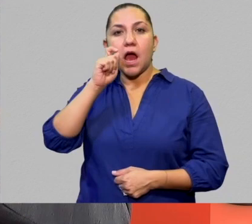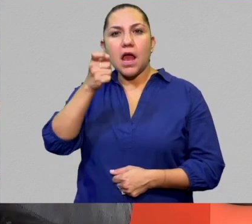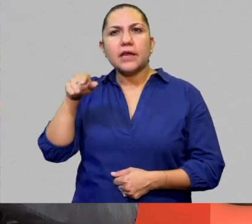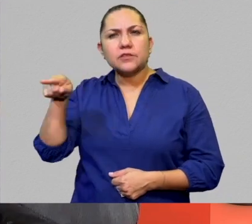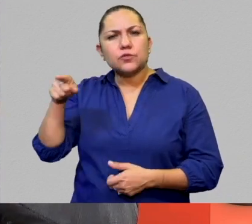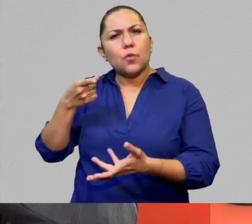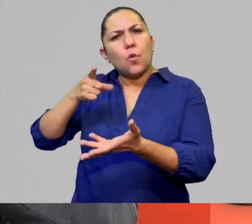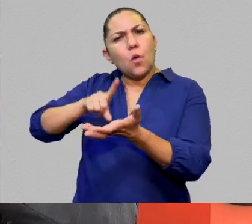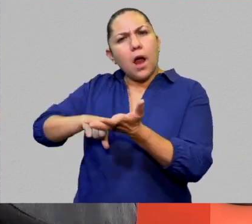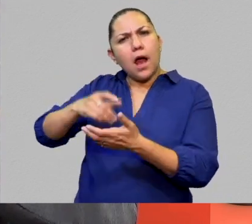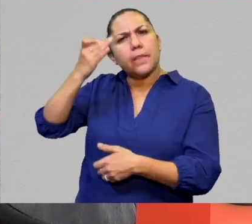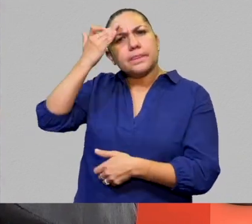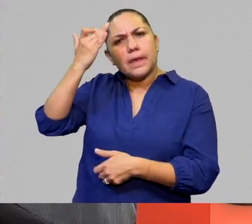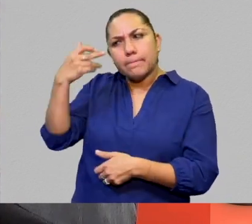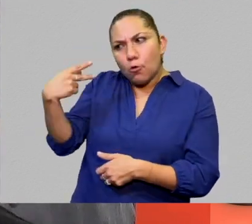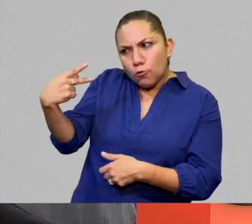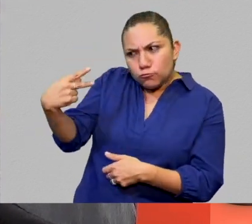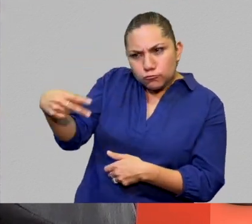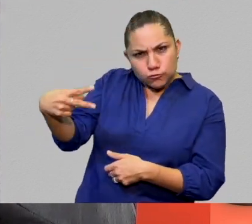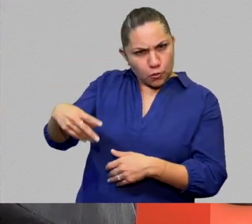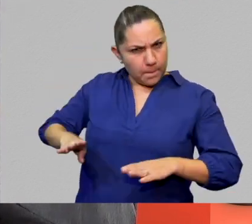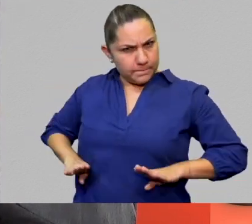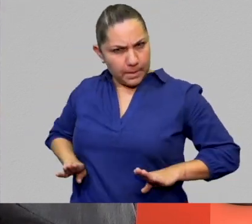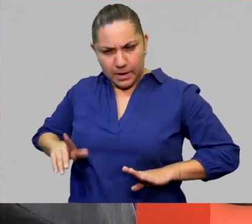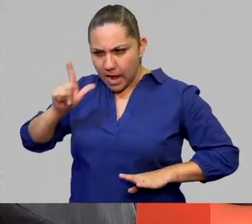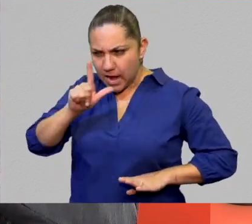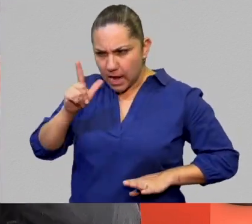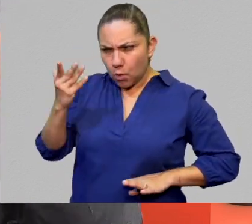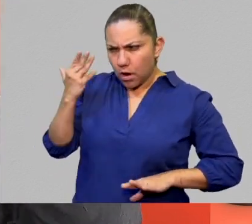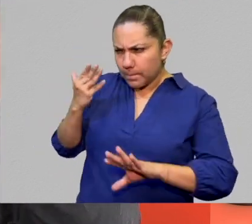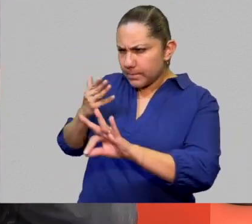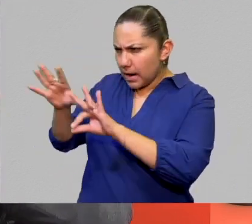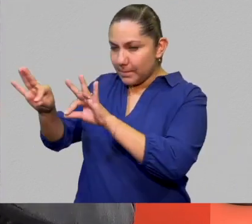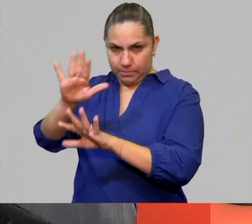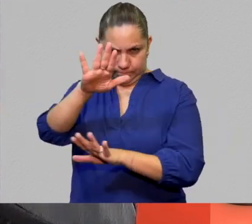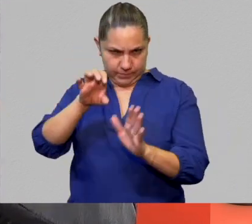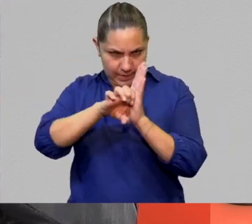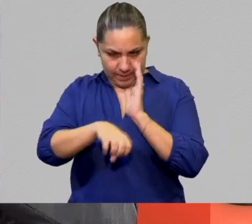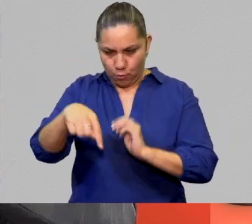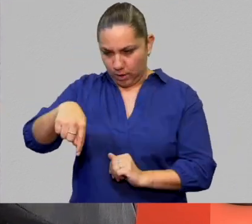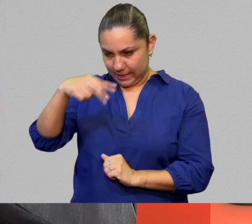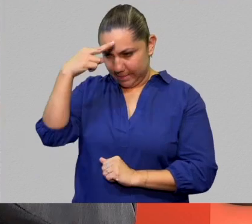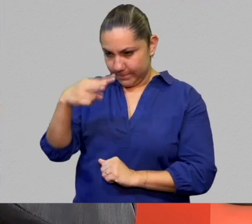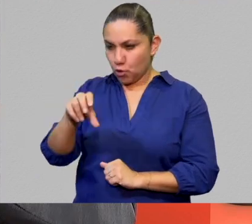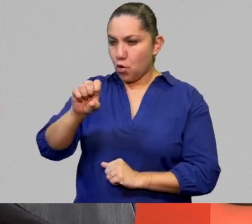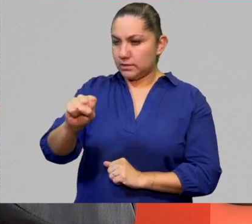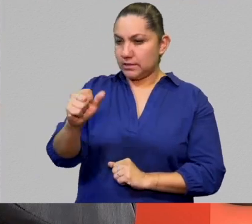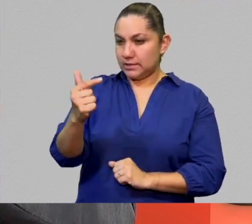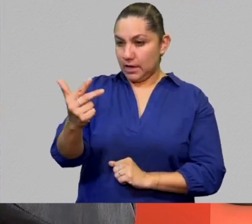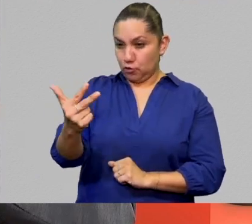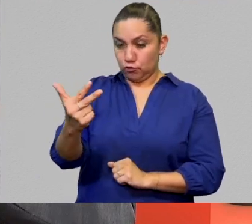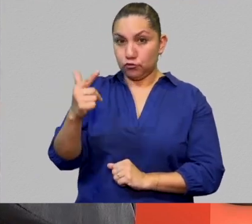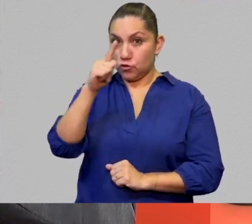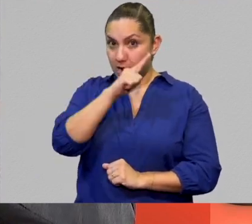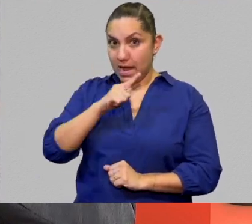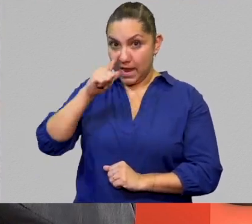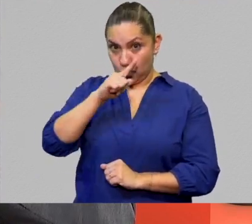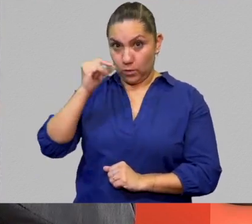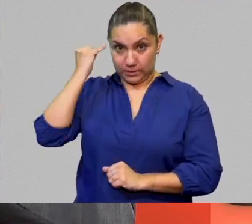tradición literaria en esa lengua. Por ejemplo, si en México tenemos más de 68 lenguas,